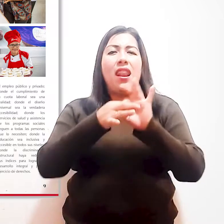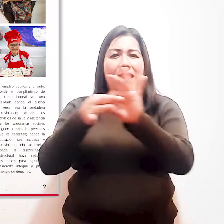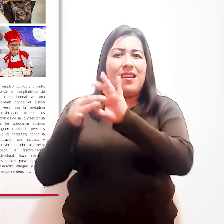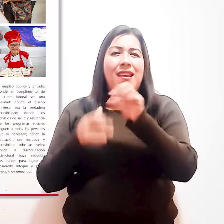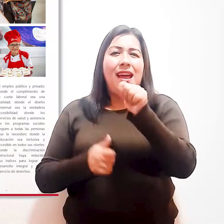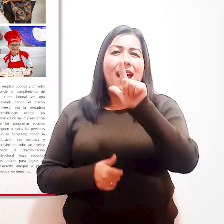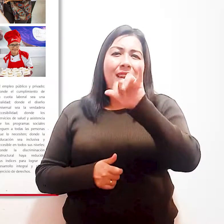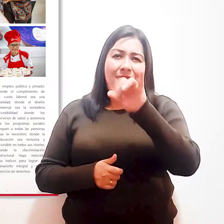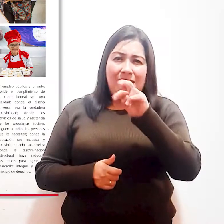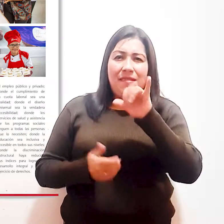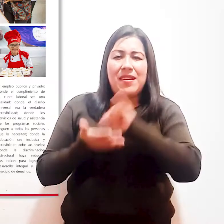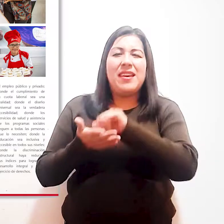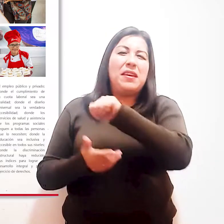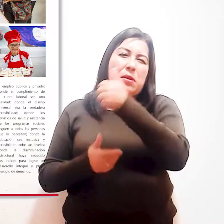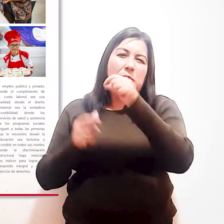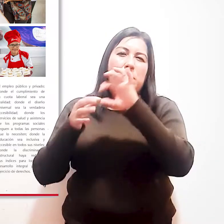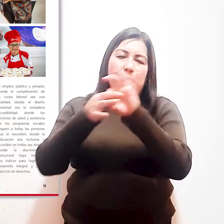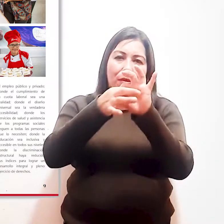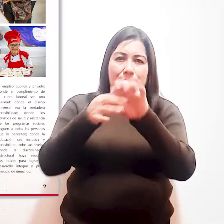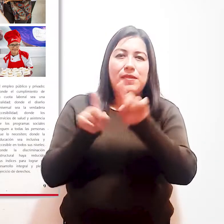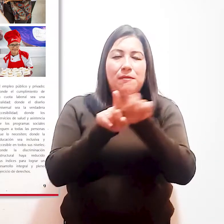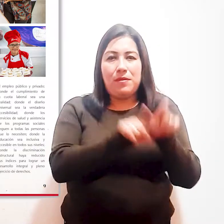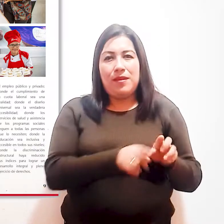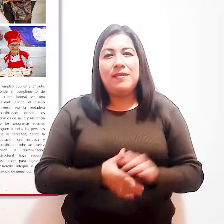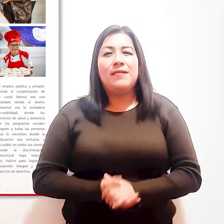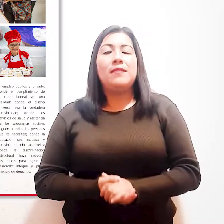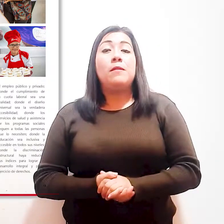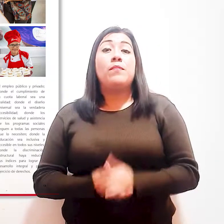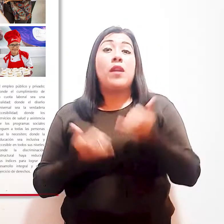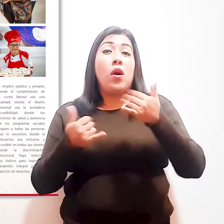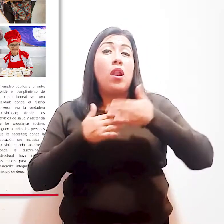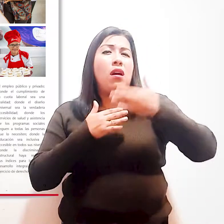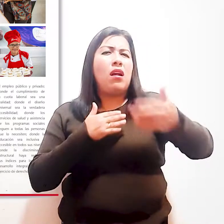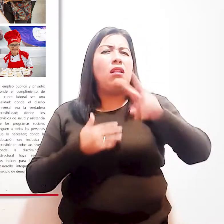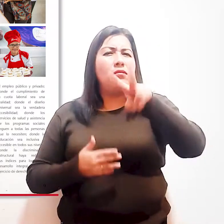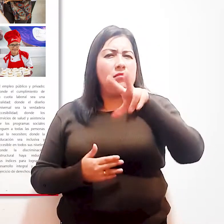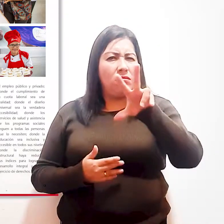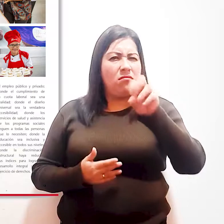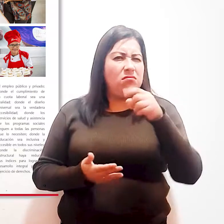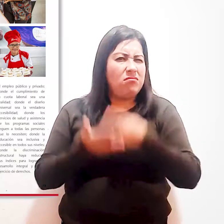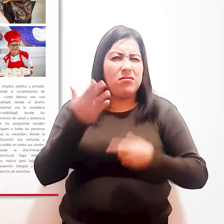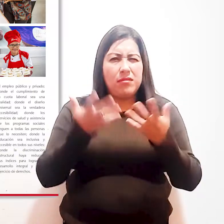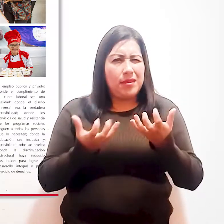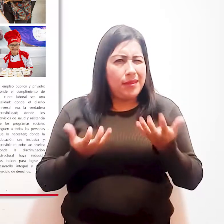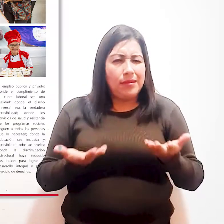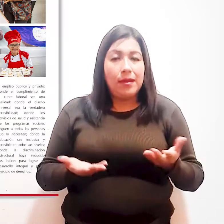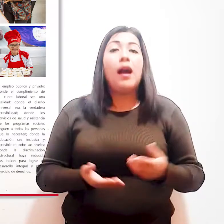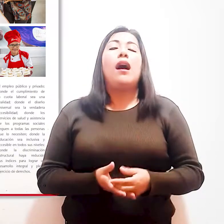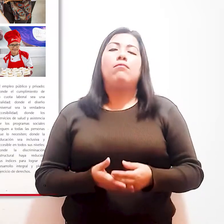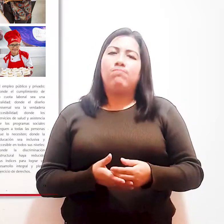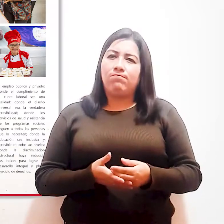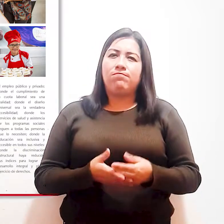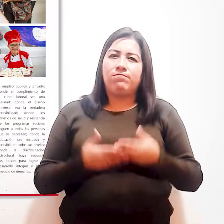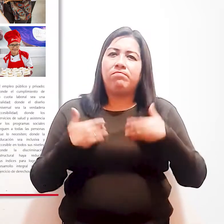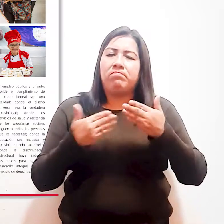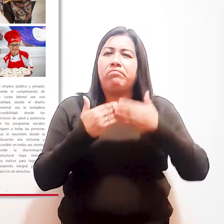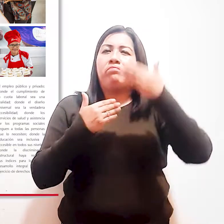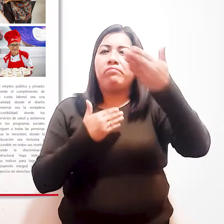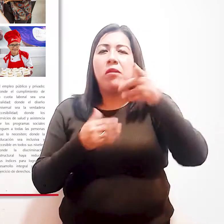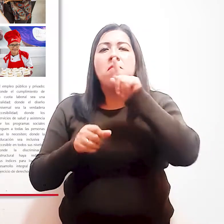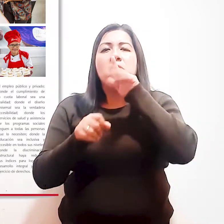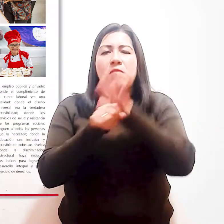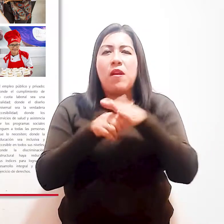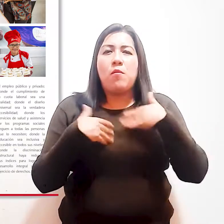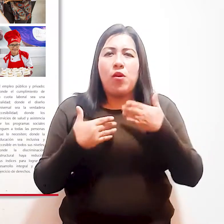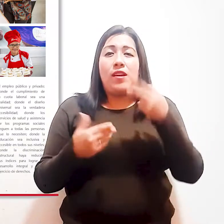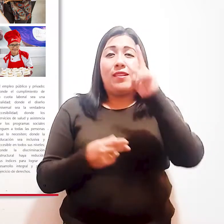realizadas con aliados estratégicos. Al año 2030, queremos llegar habiendo construido una sociedad más justa y